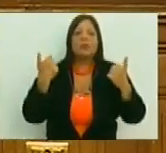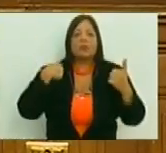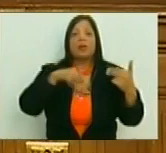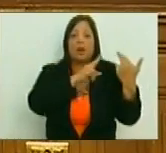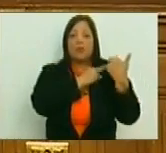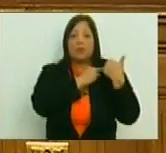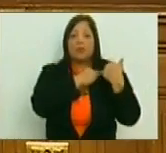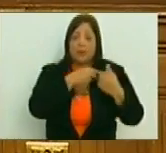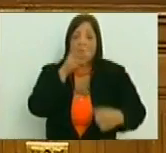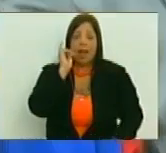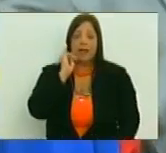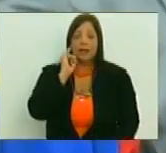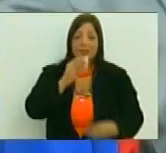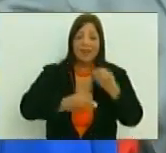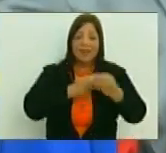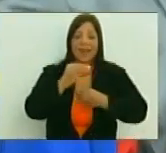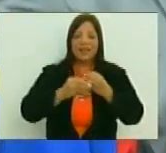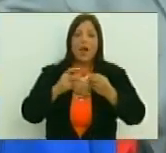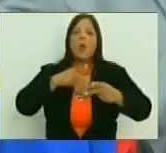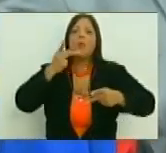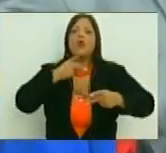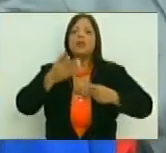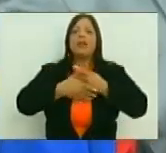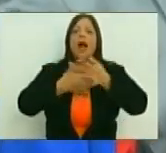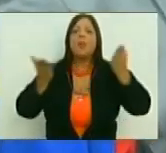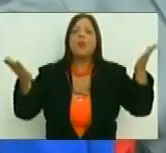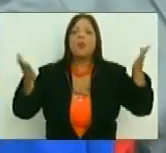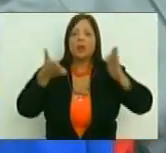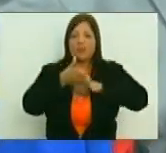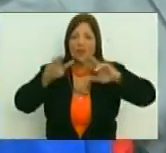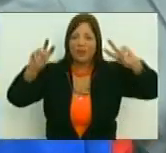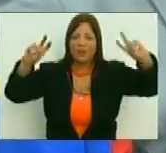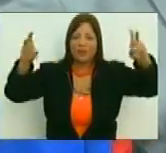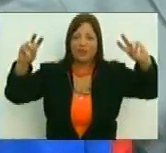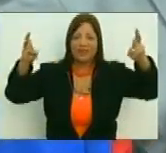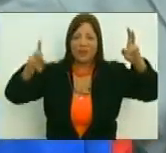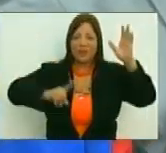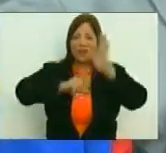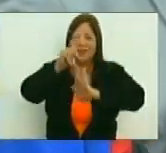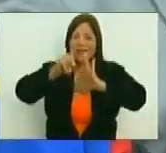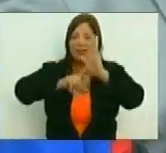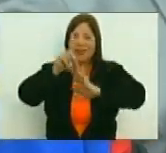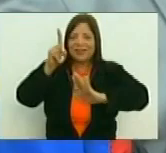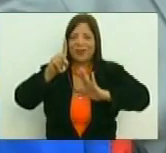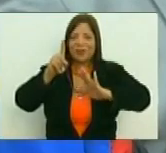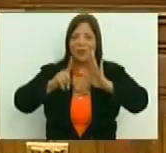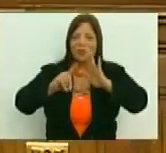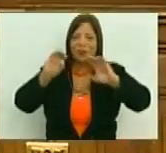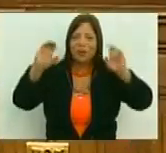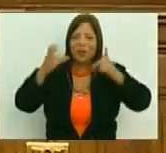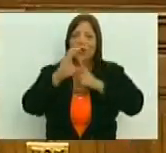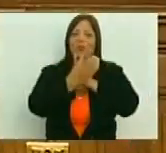responsabilidad de ejecutar las políticas públicas en materia, pues, de desarrollo y gestión cultural.